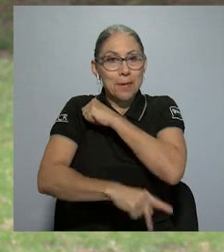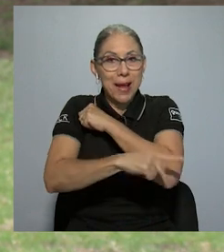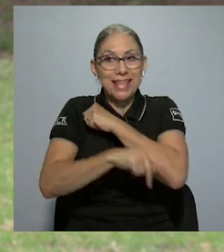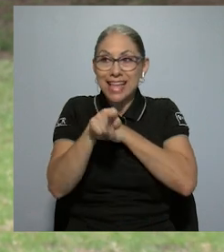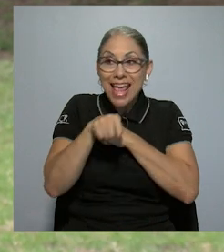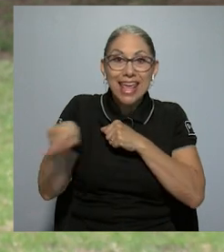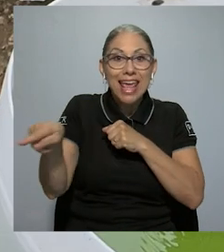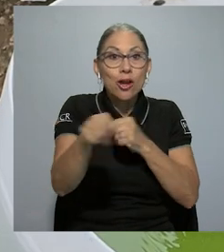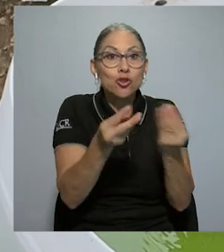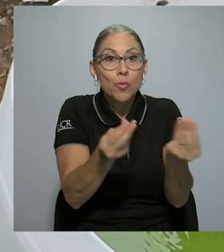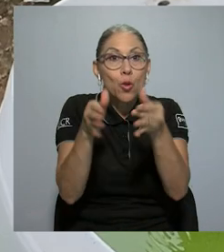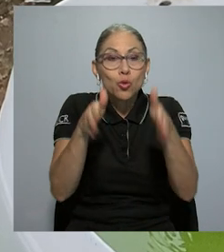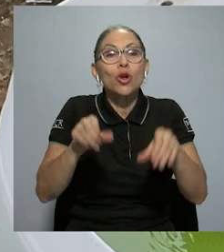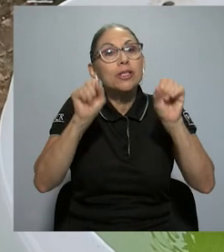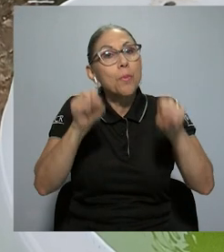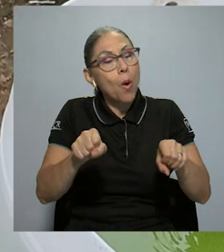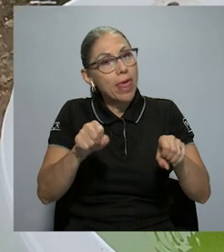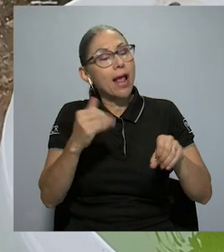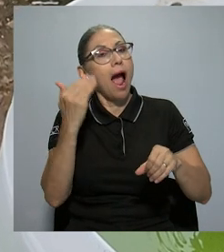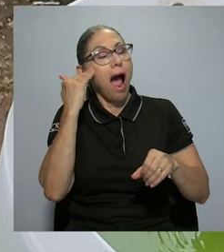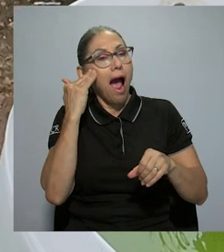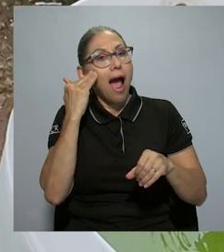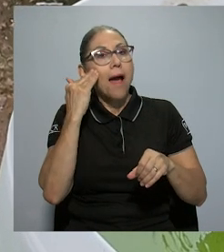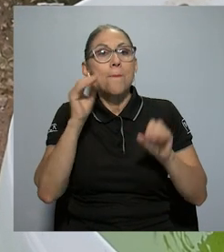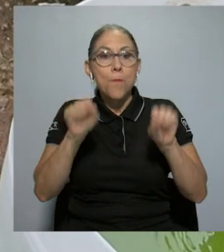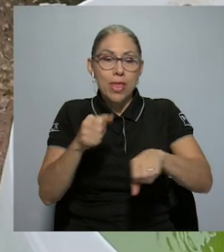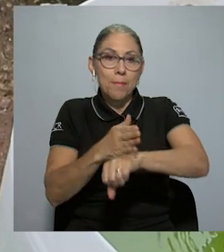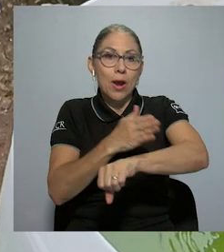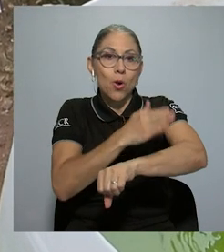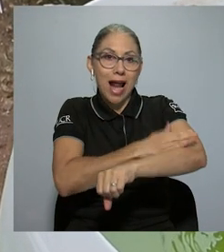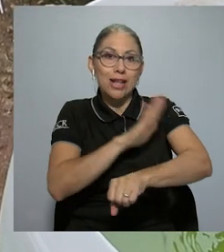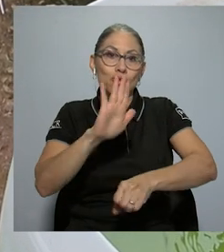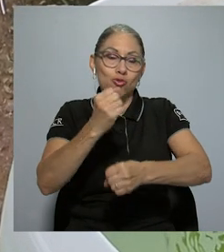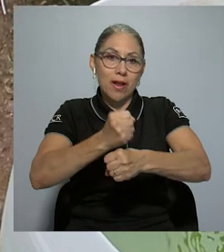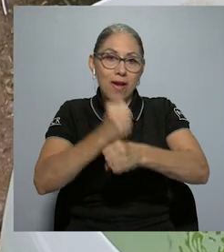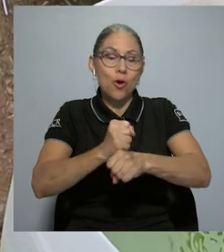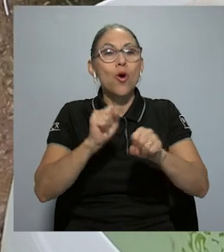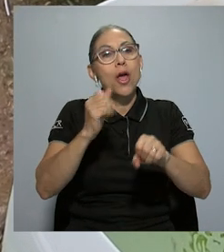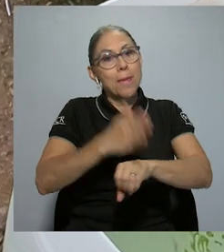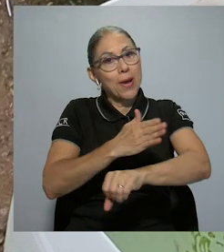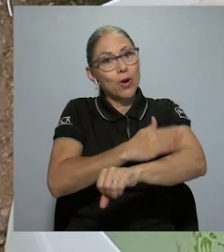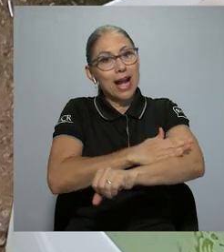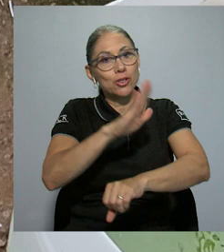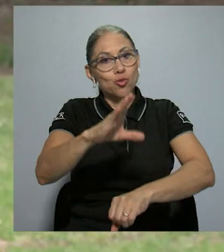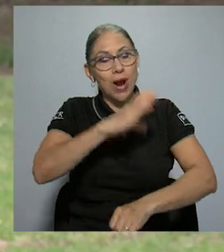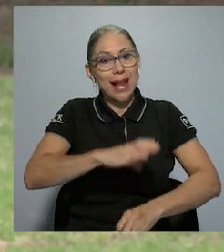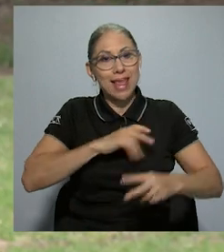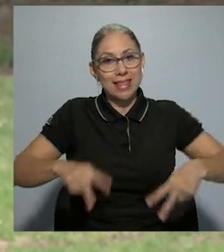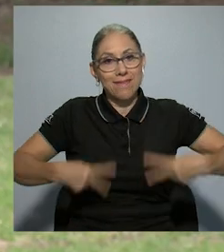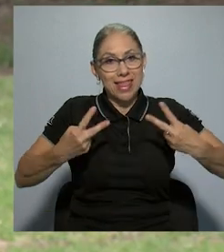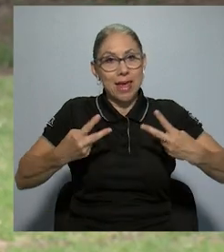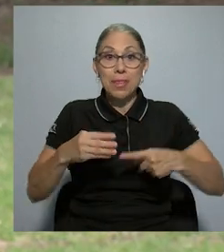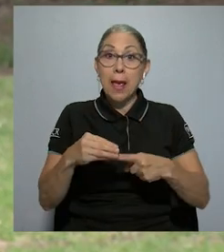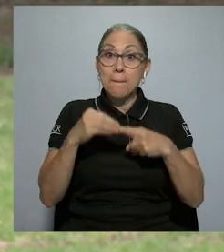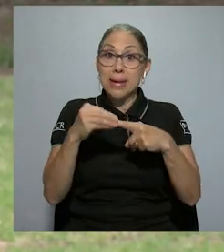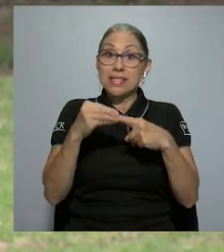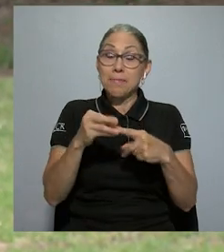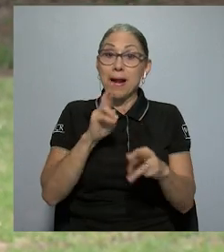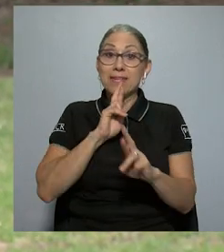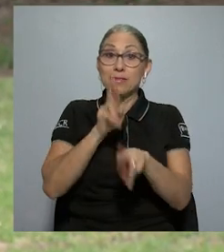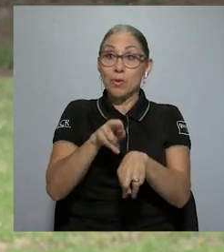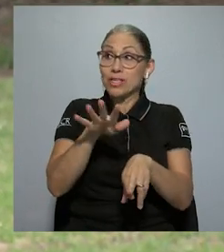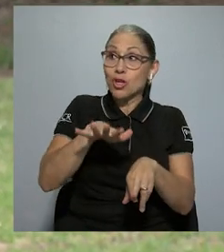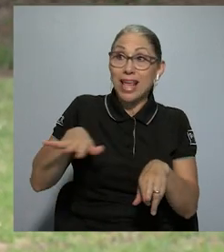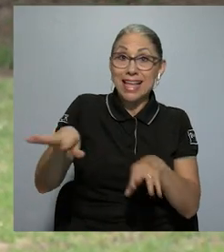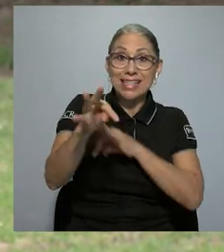relevante para mejorar su producción y por ende al final su calidad de vida. Entonces el principal impacto que tiene tener un módulo de